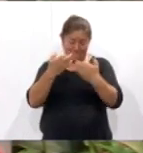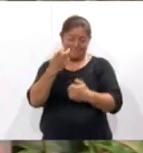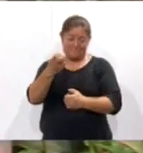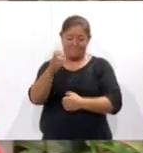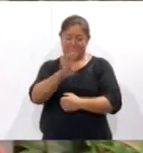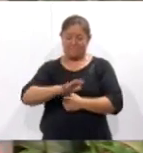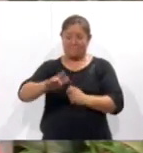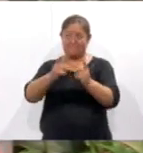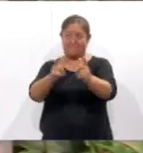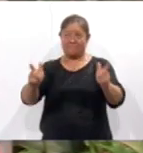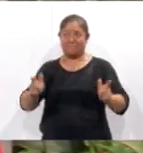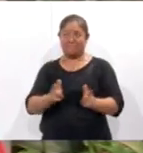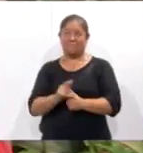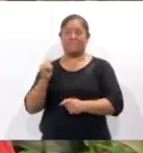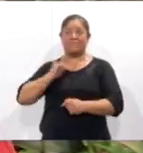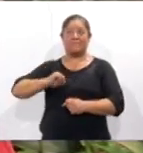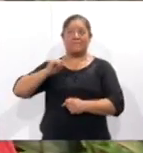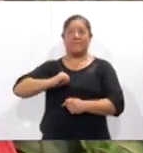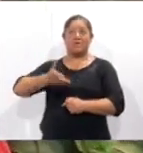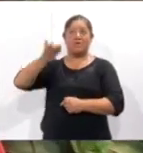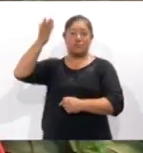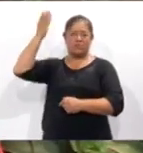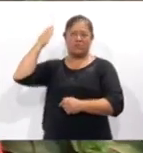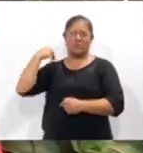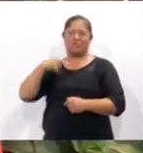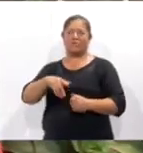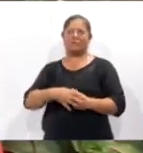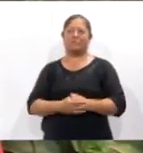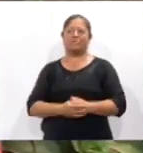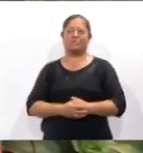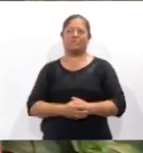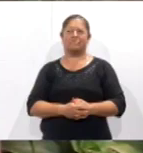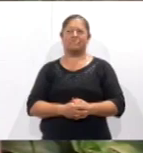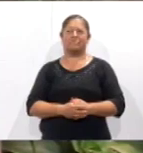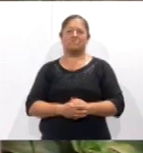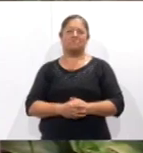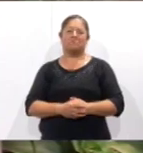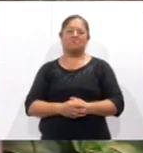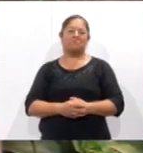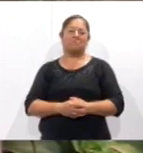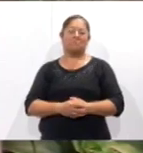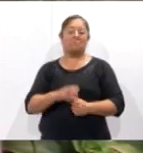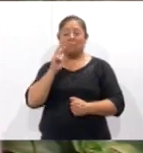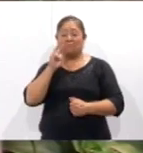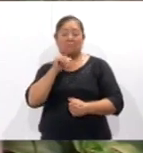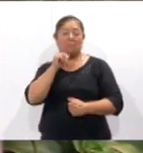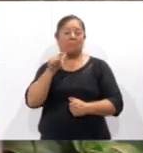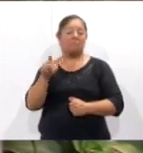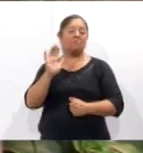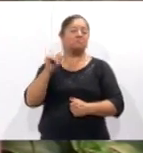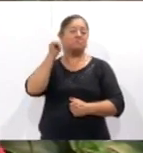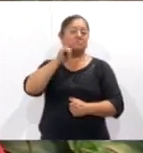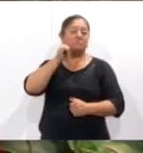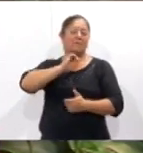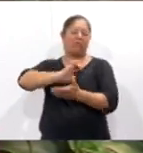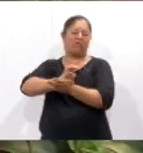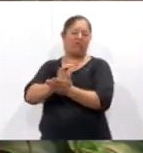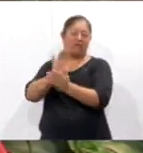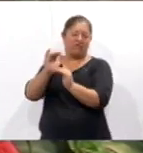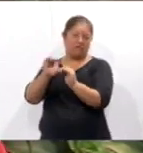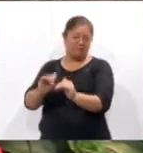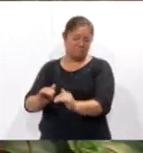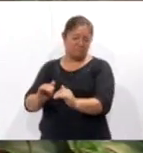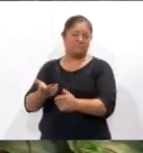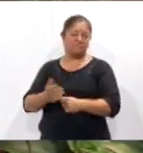siglos han sido invisibilizados, disminuidos y bueno, justamente